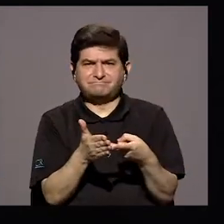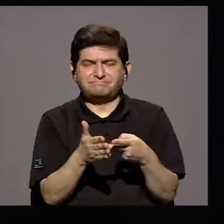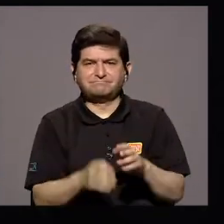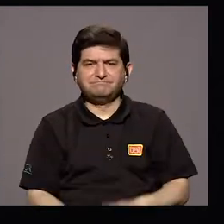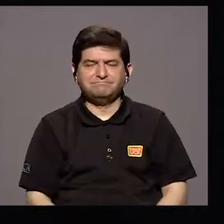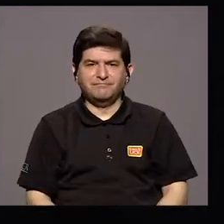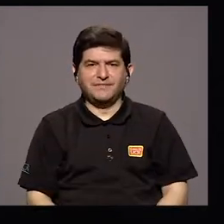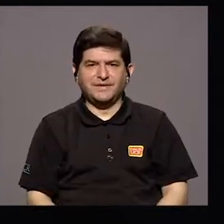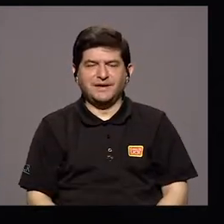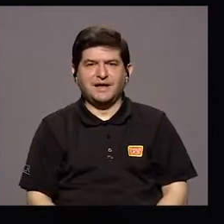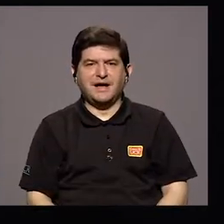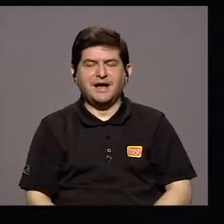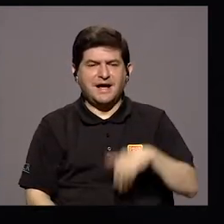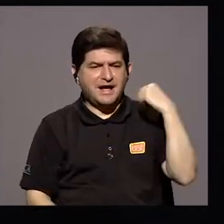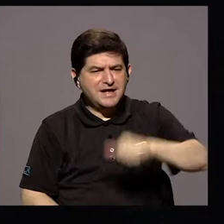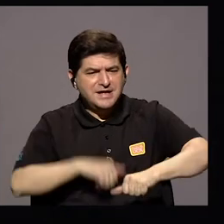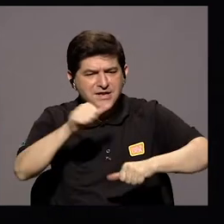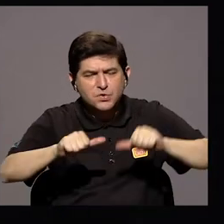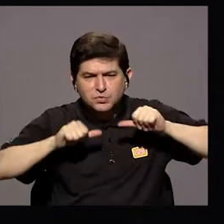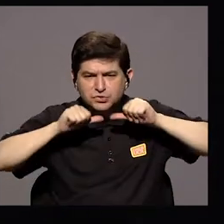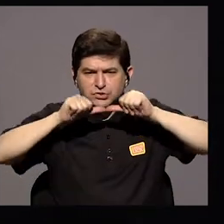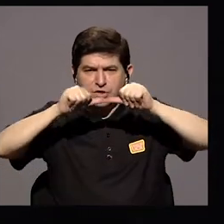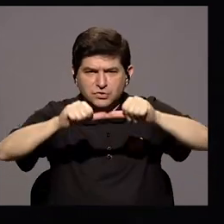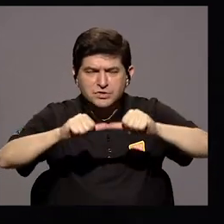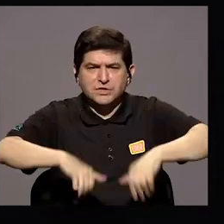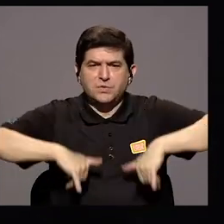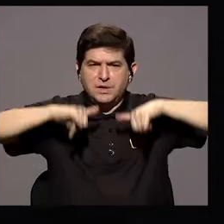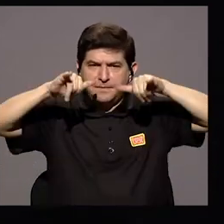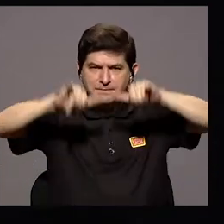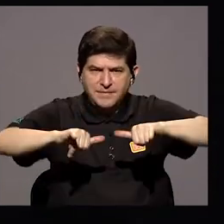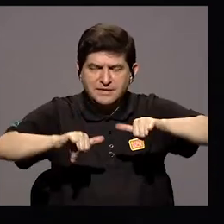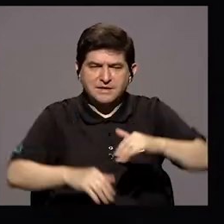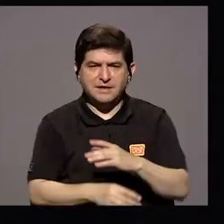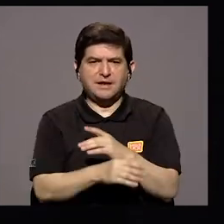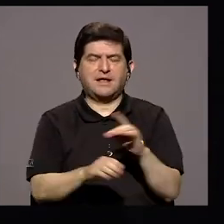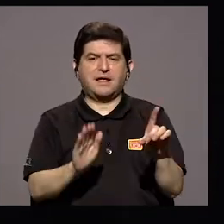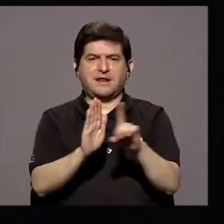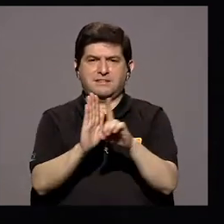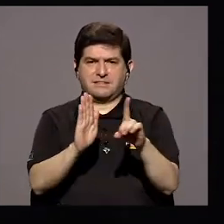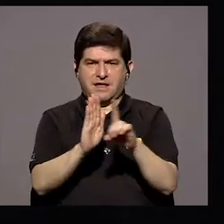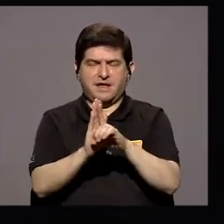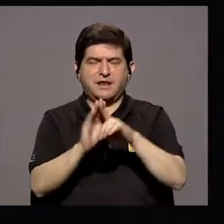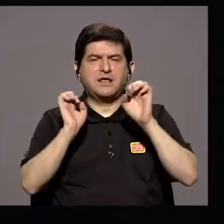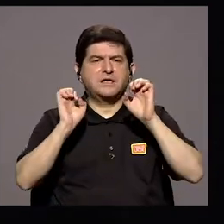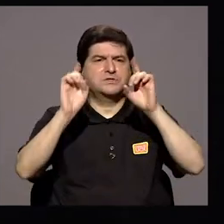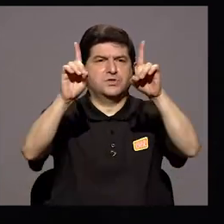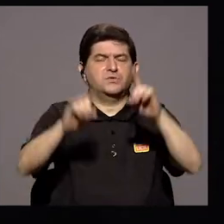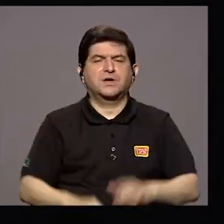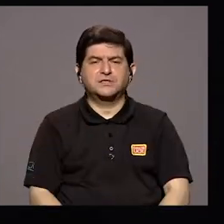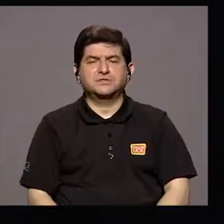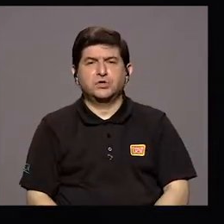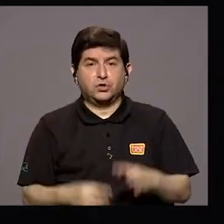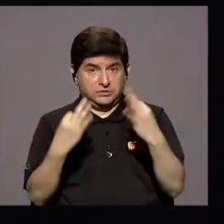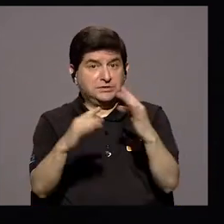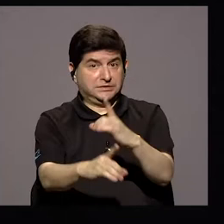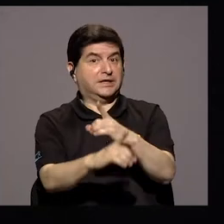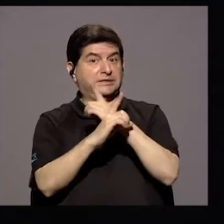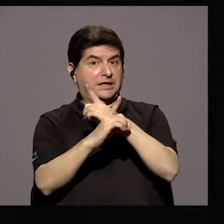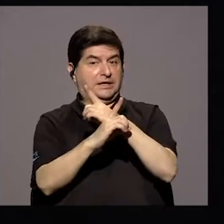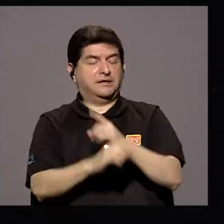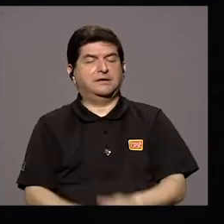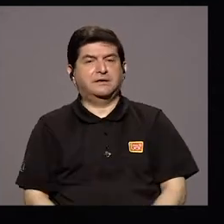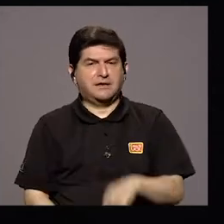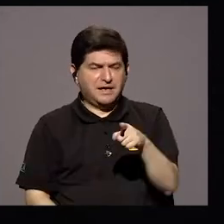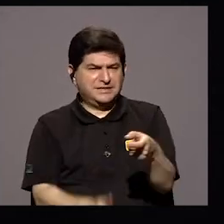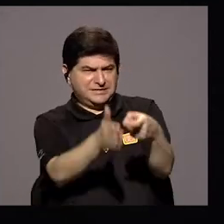la reivindicación y la lucha constante por la defensa del derecho a la educación Es una